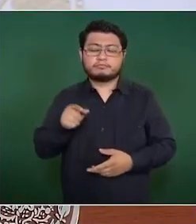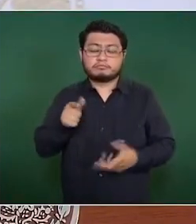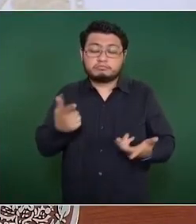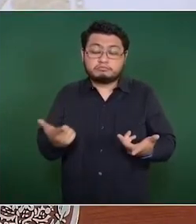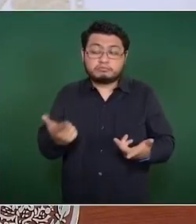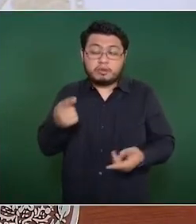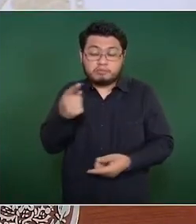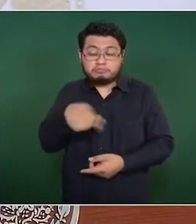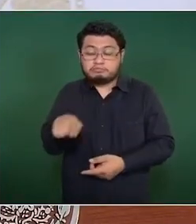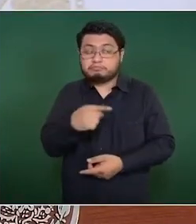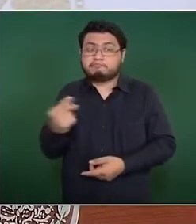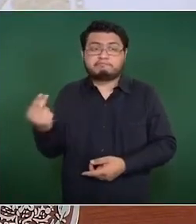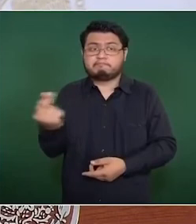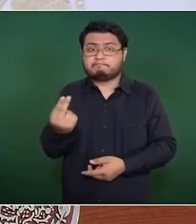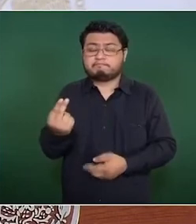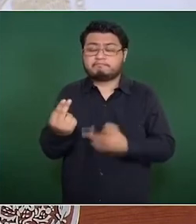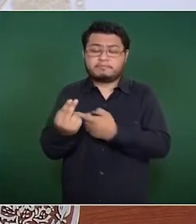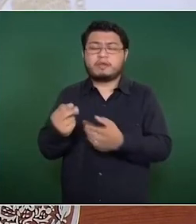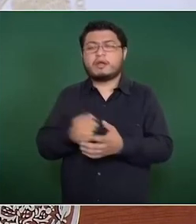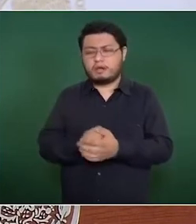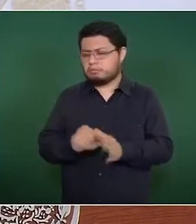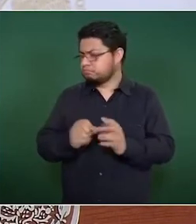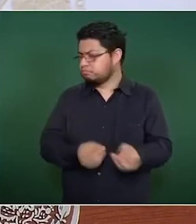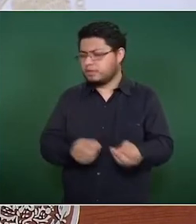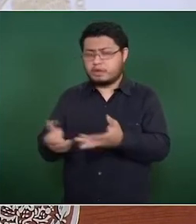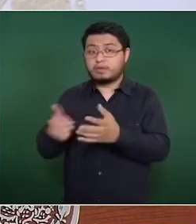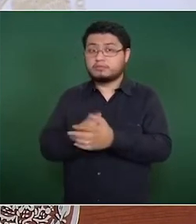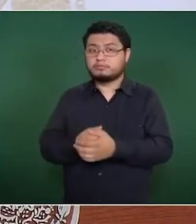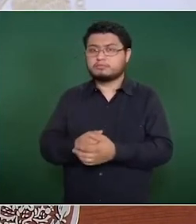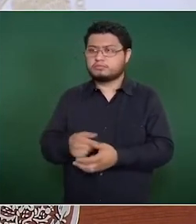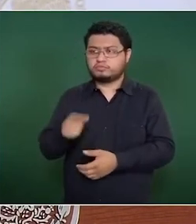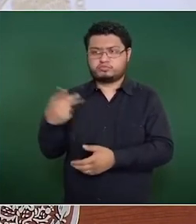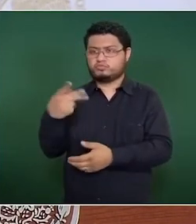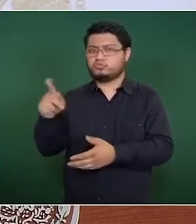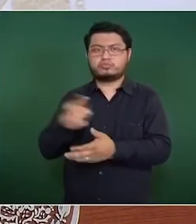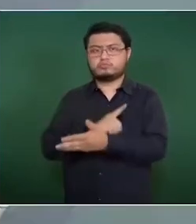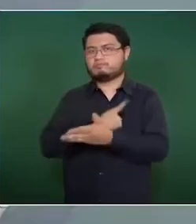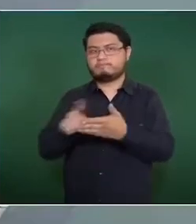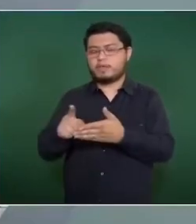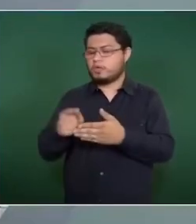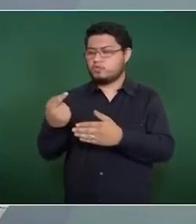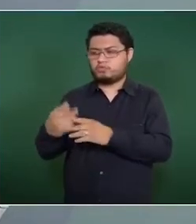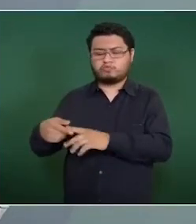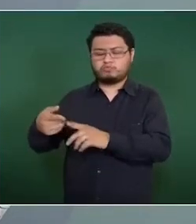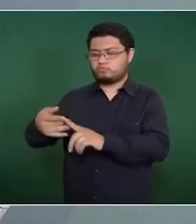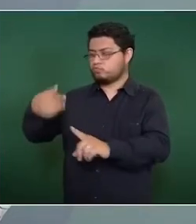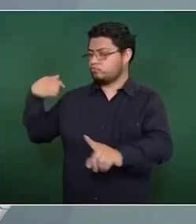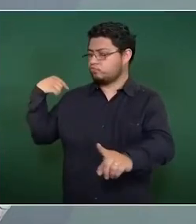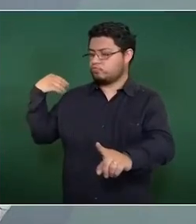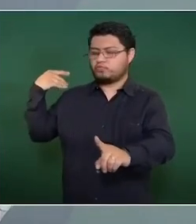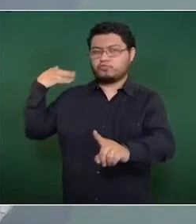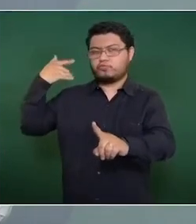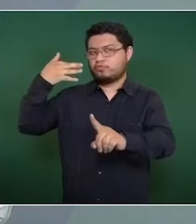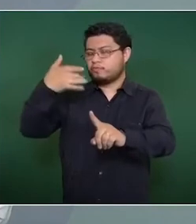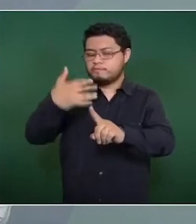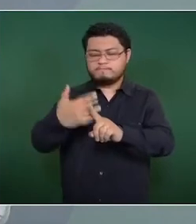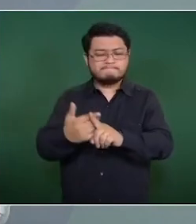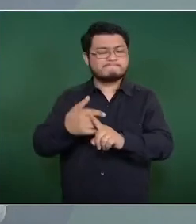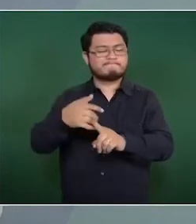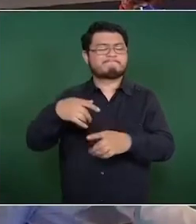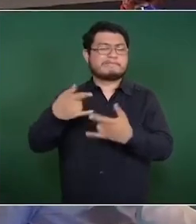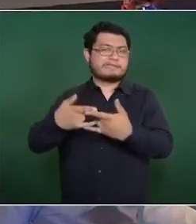mucho conseguirlo a lo largo de nuestra historia porque